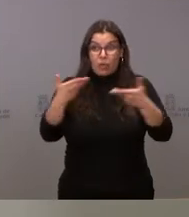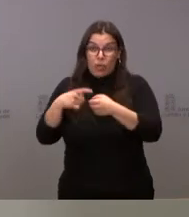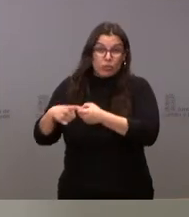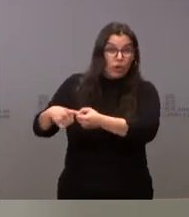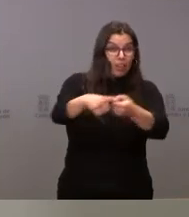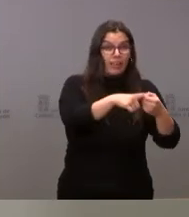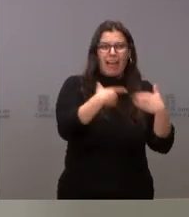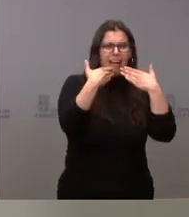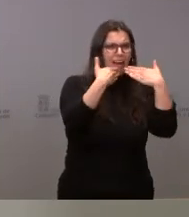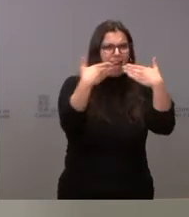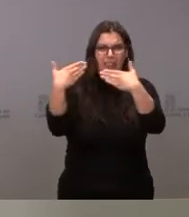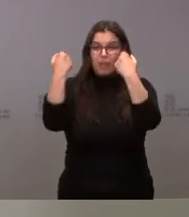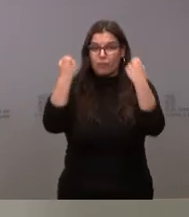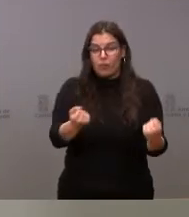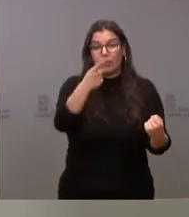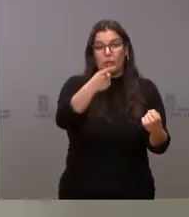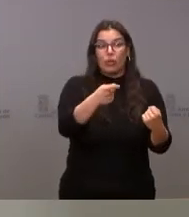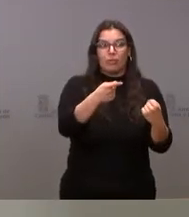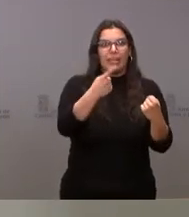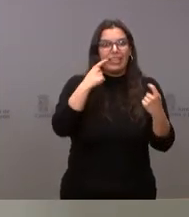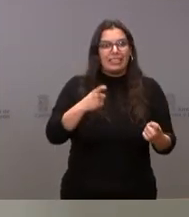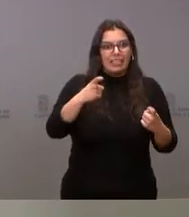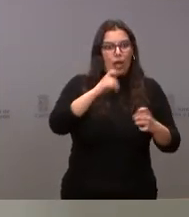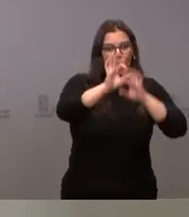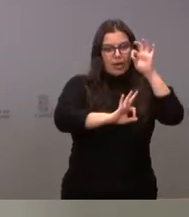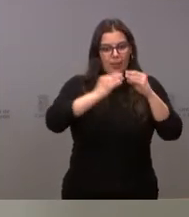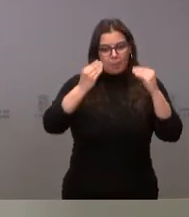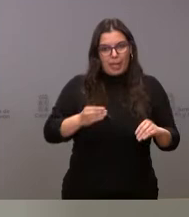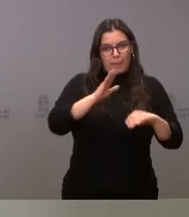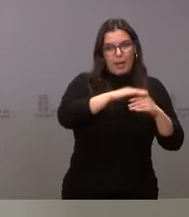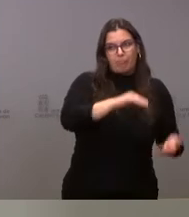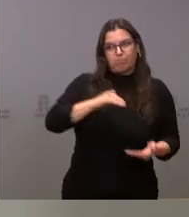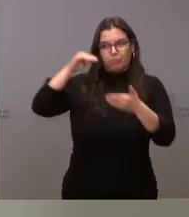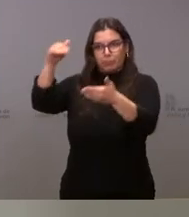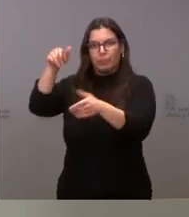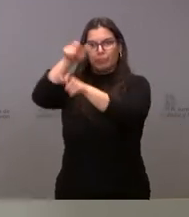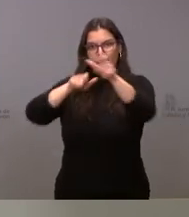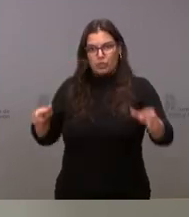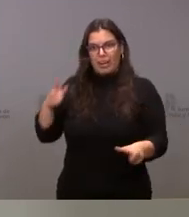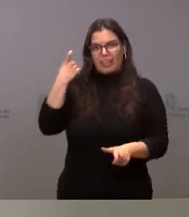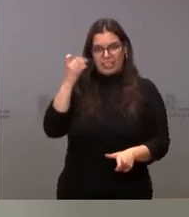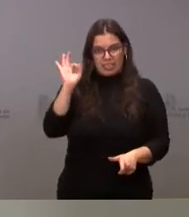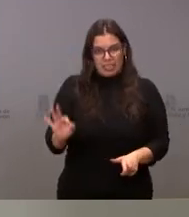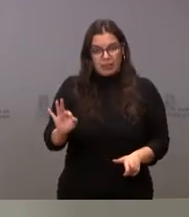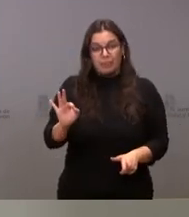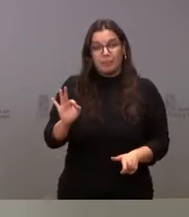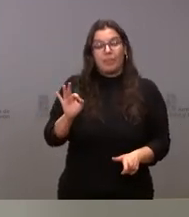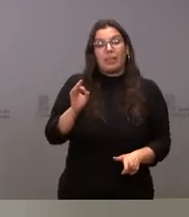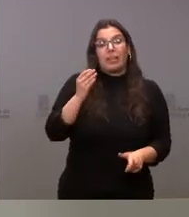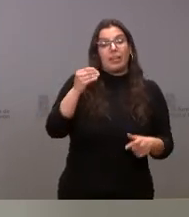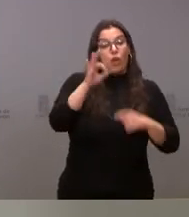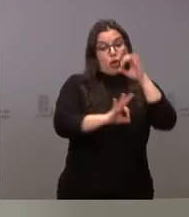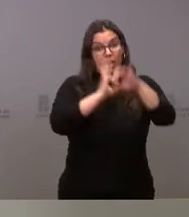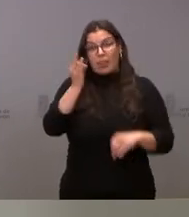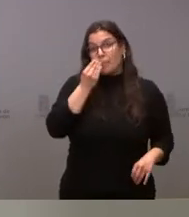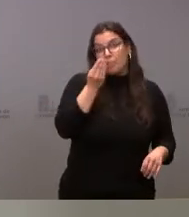agradecemos inmensamente, se pueda canalizar de una forma adecuada para que pueda llegar a su destino. ¿Y cuál es la canalización más adecuada? ¿Cuál es